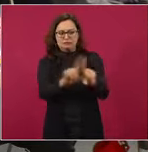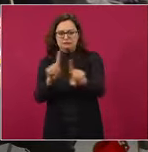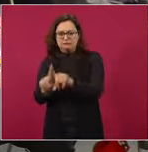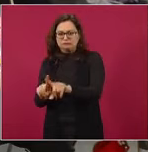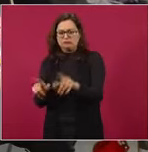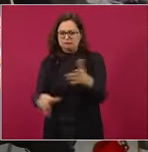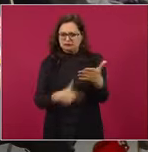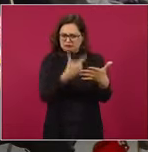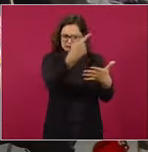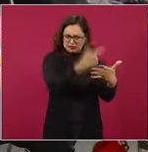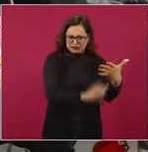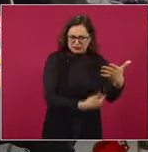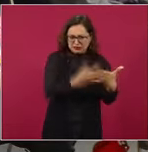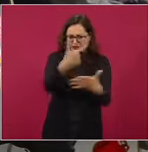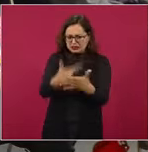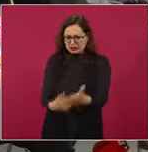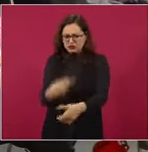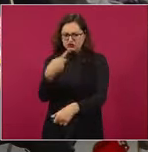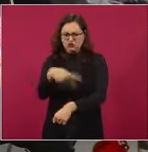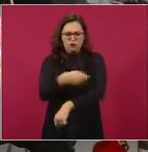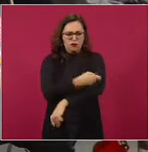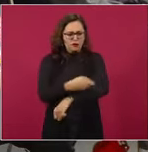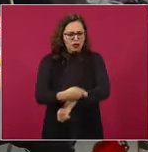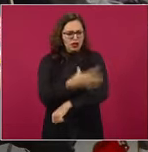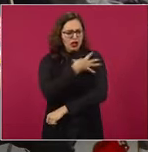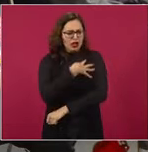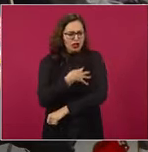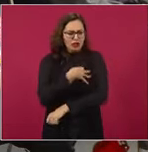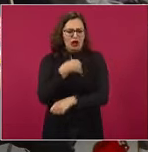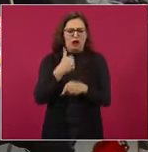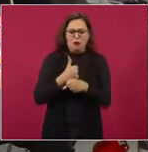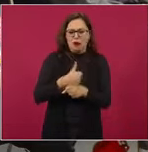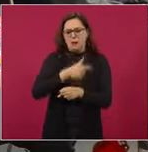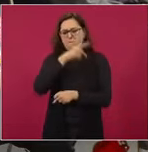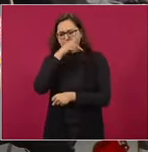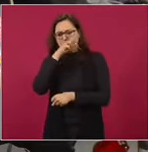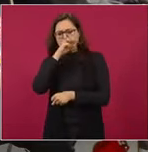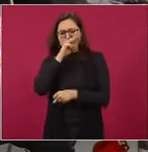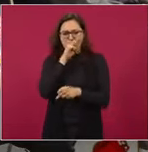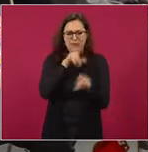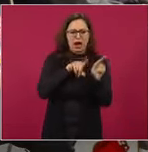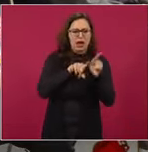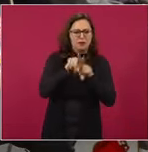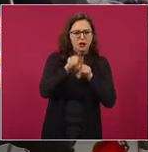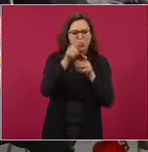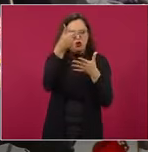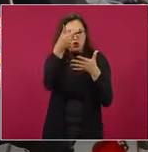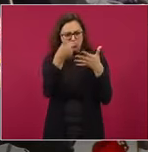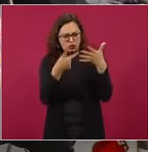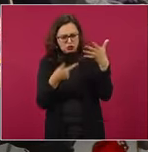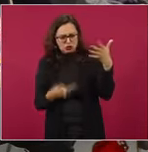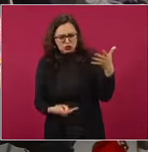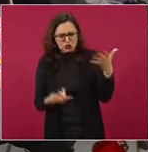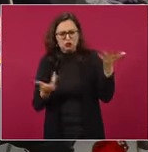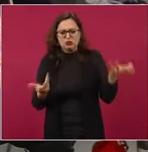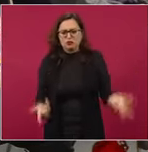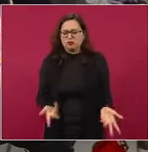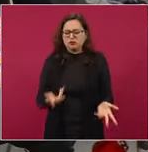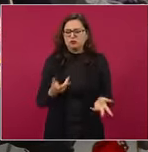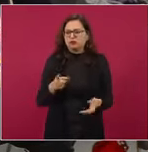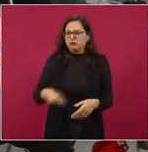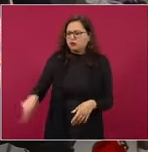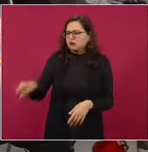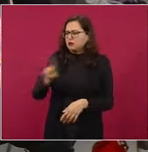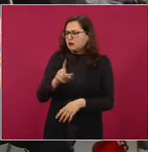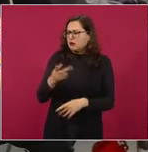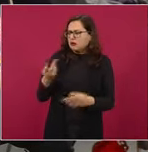tienen la lista de los familiares, hijas, abuelos, madres, padres, hermanos, que ya no tienen a estos periodistas consigo,